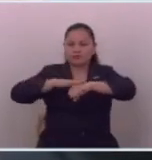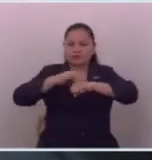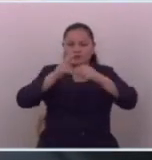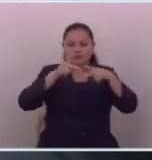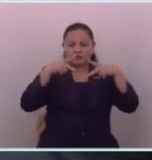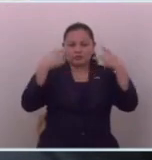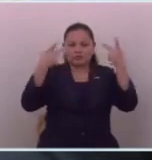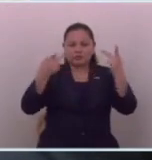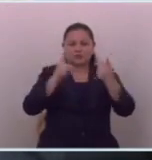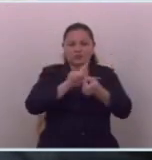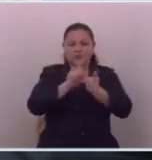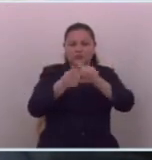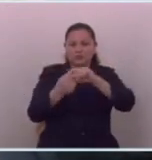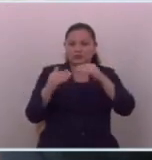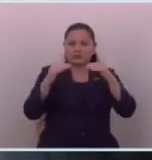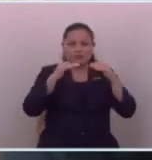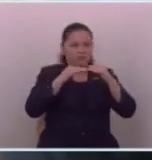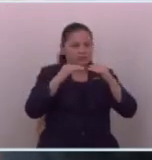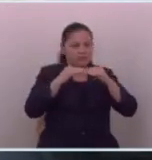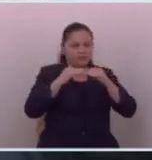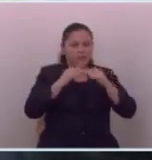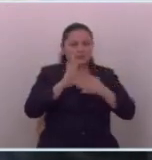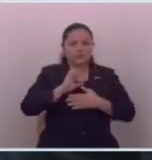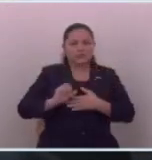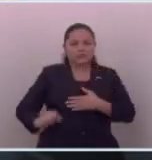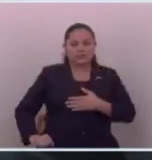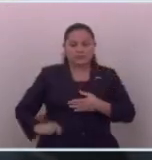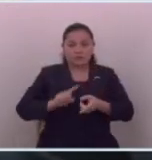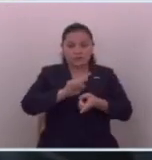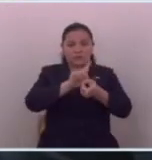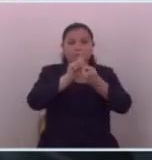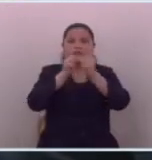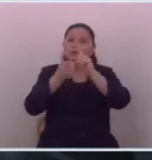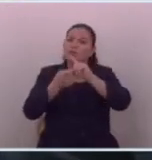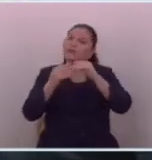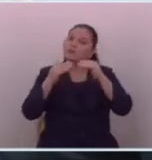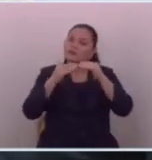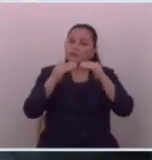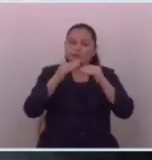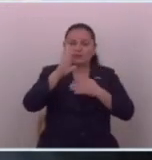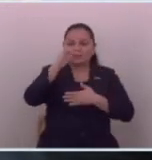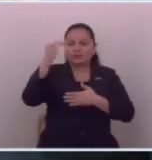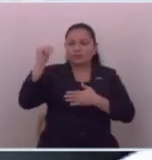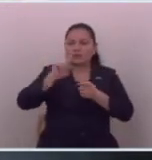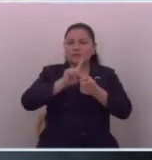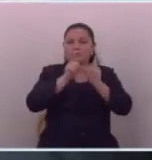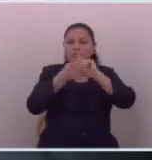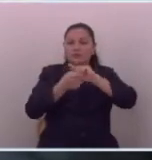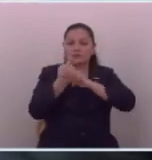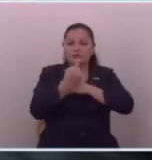tradicional a que cambie también porque el Salvador ha cambiado el país ha cambiado la gente ha cambiado